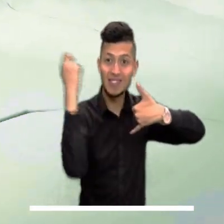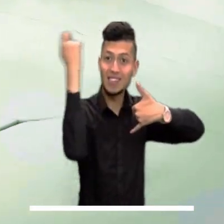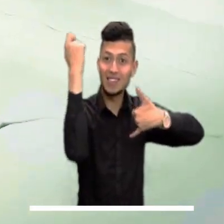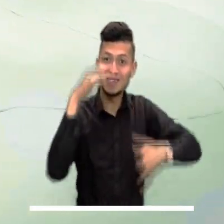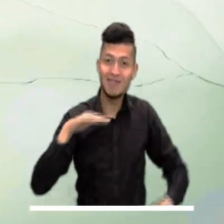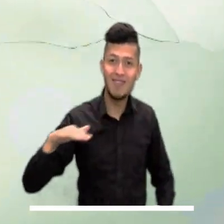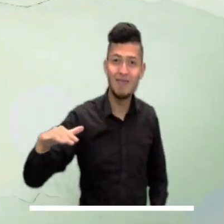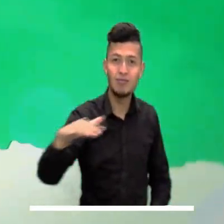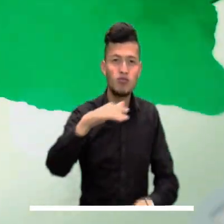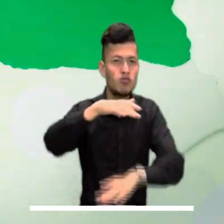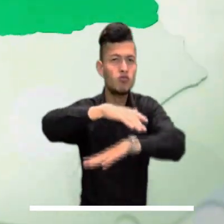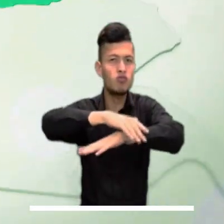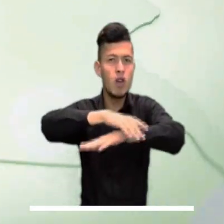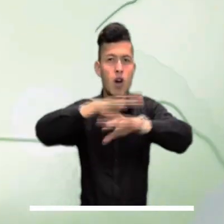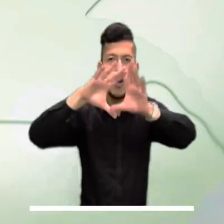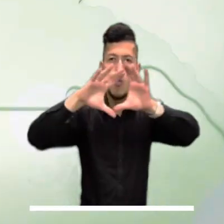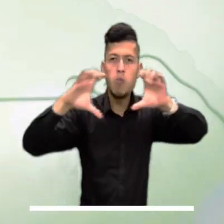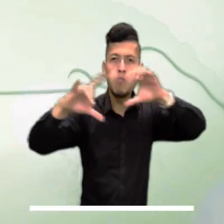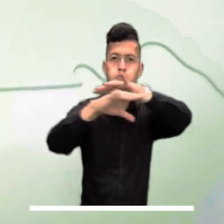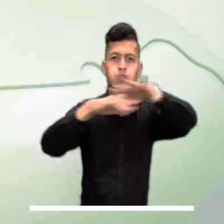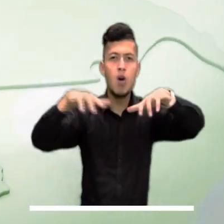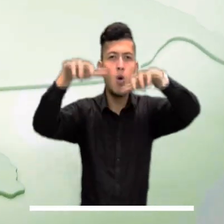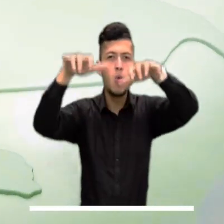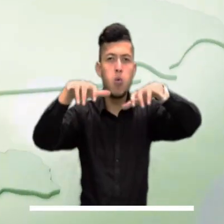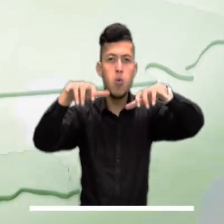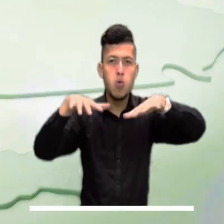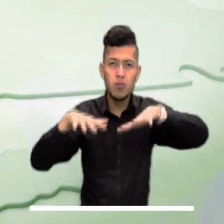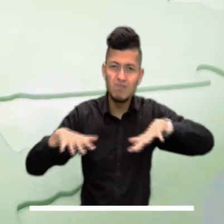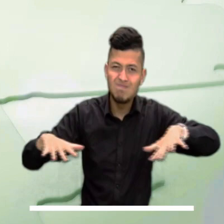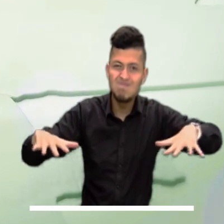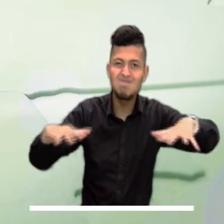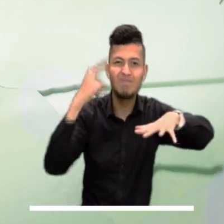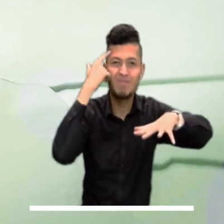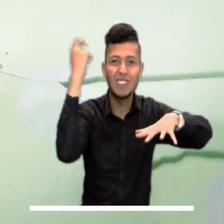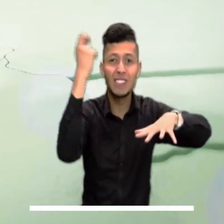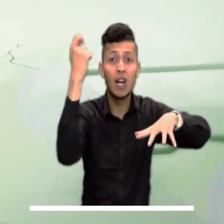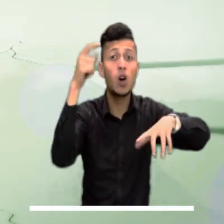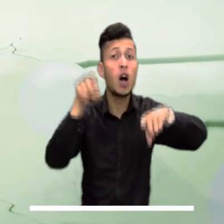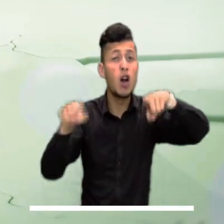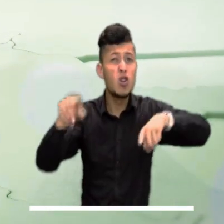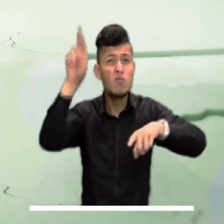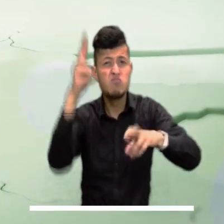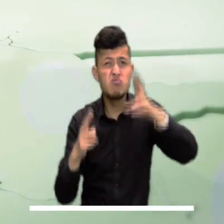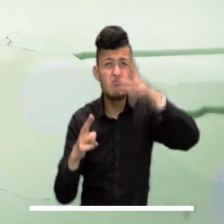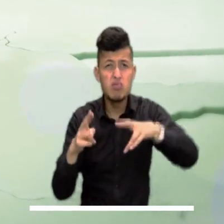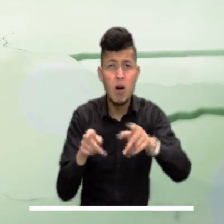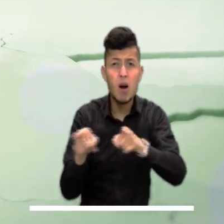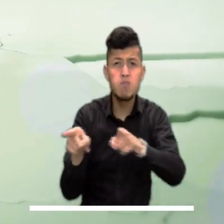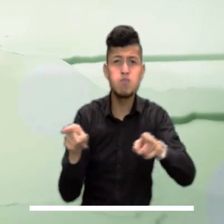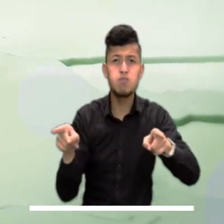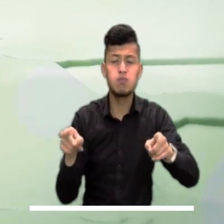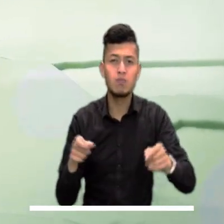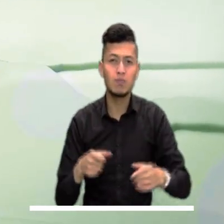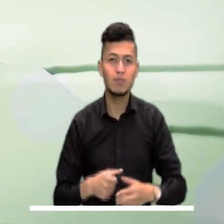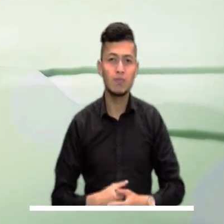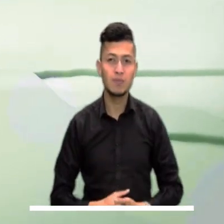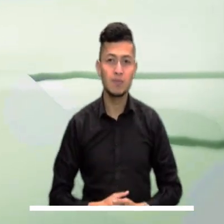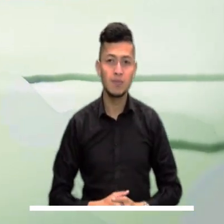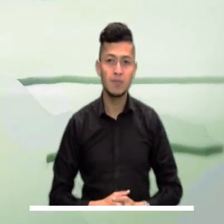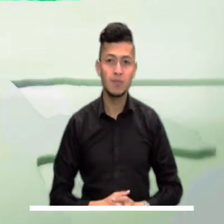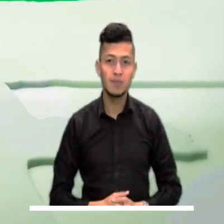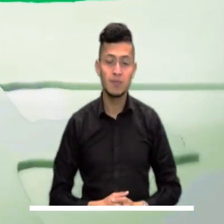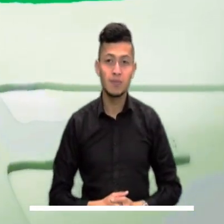La tarde en los llanos tendrá cielo cubierto y se presentarán posibles lluvias sobre toda la zona. No se descartan descargas